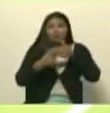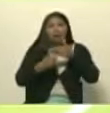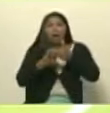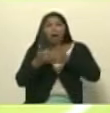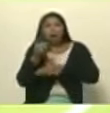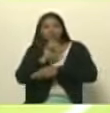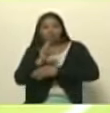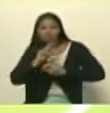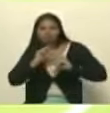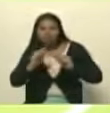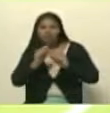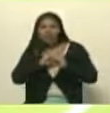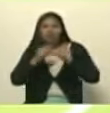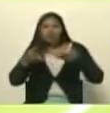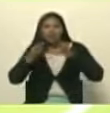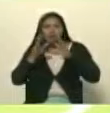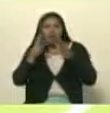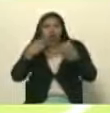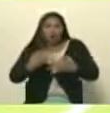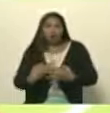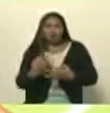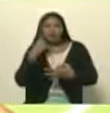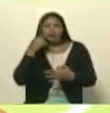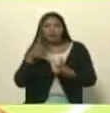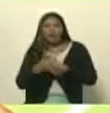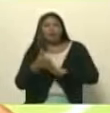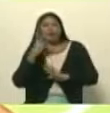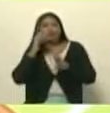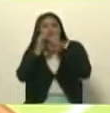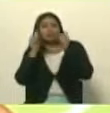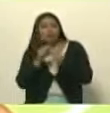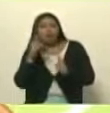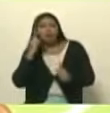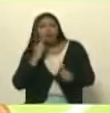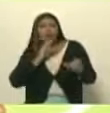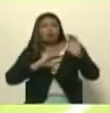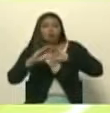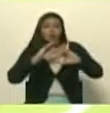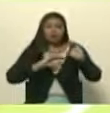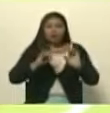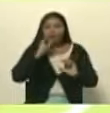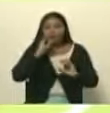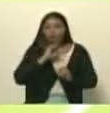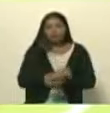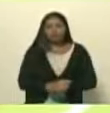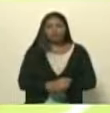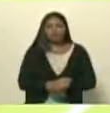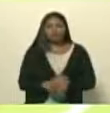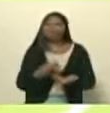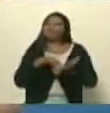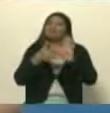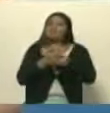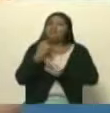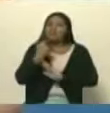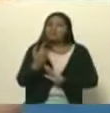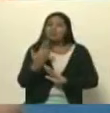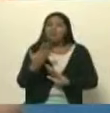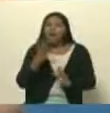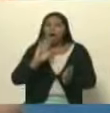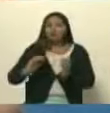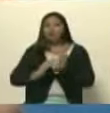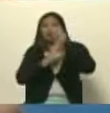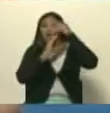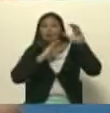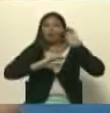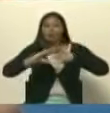acelerada que la estructura formal, por ejemplo, del sistema bolivariano de comunicación e información. Es decir, que ese empoderamiento del